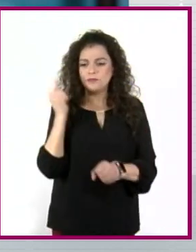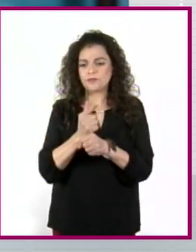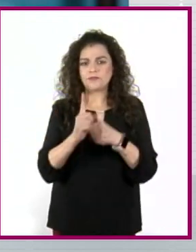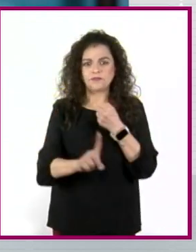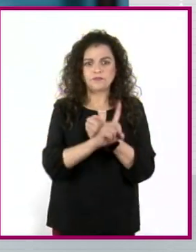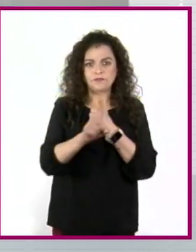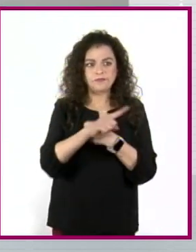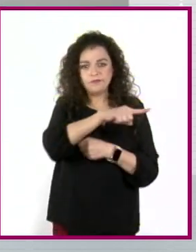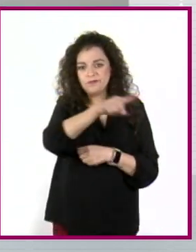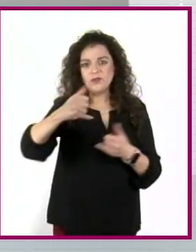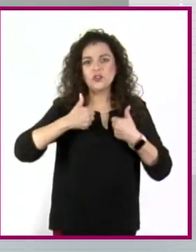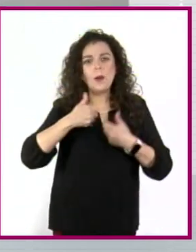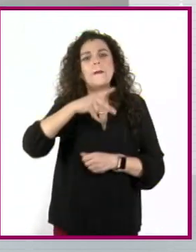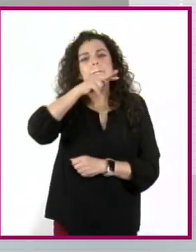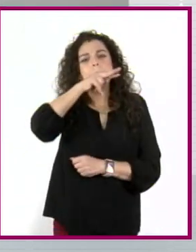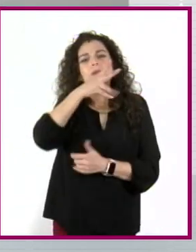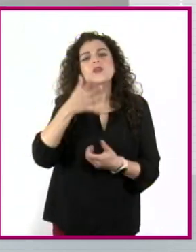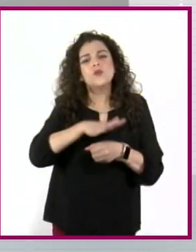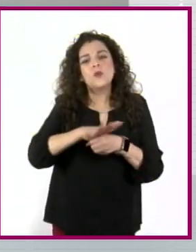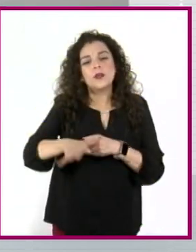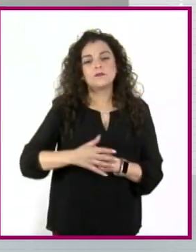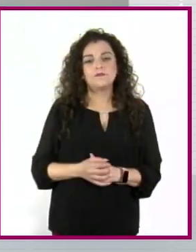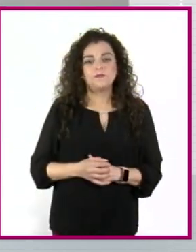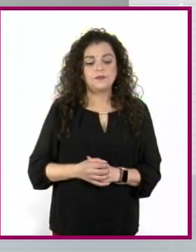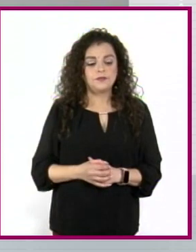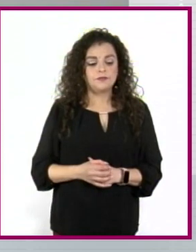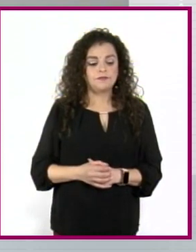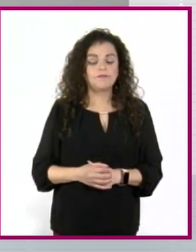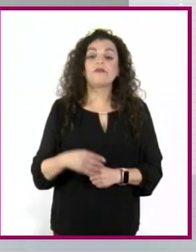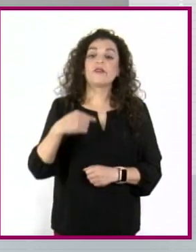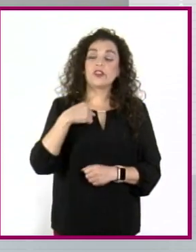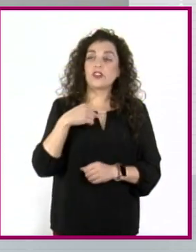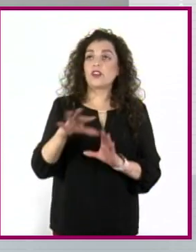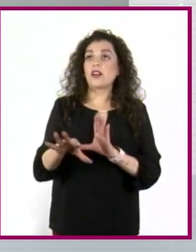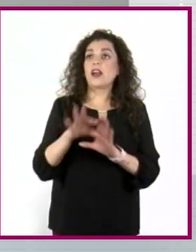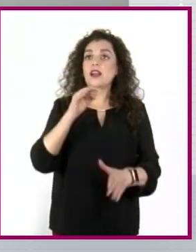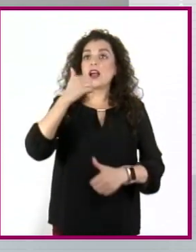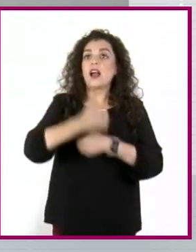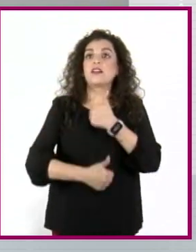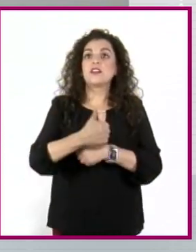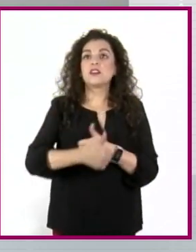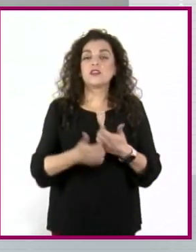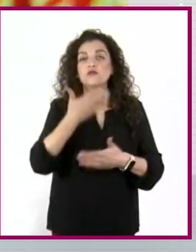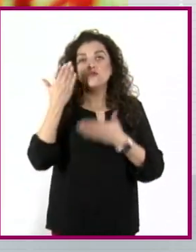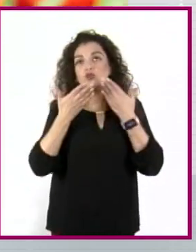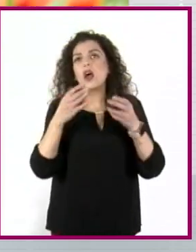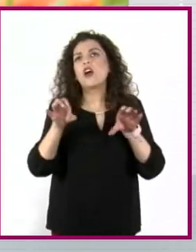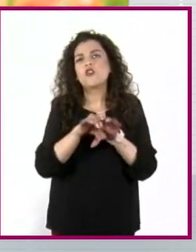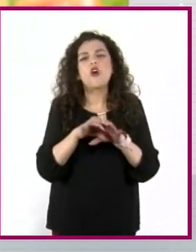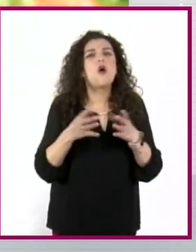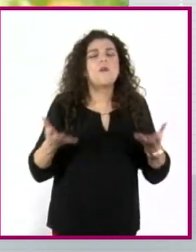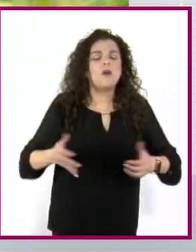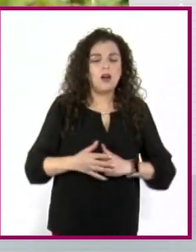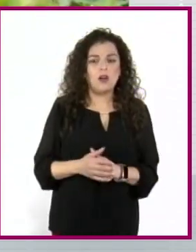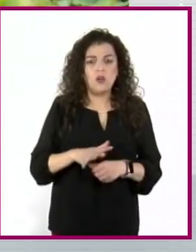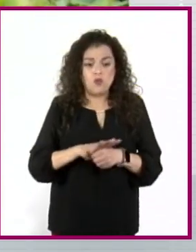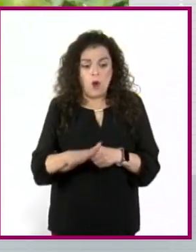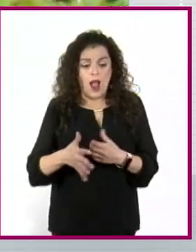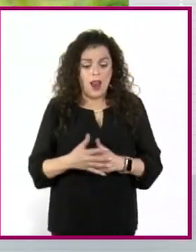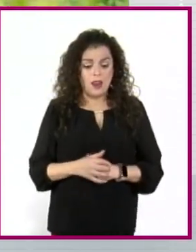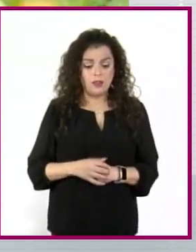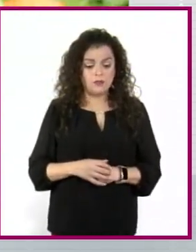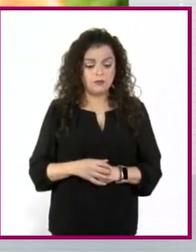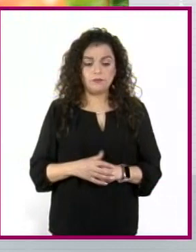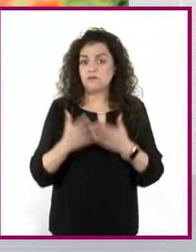¿Cómo voy a elegir una carrera a partir de qué si no